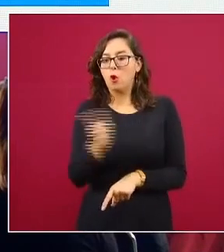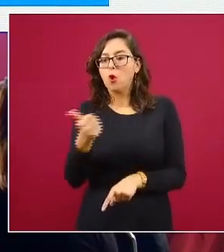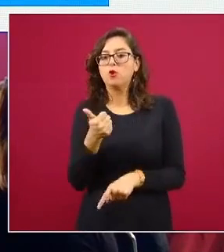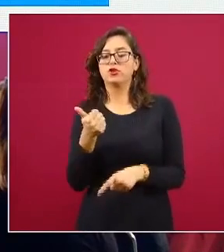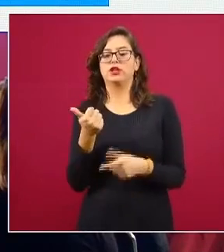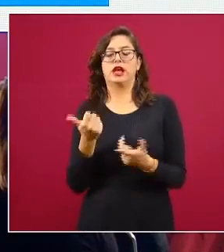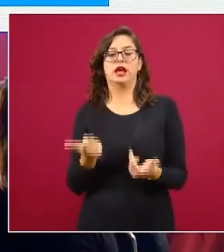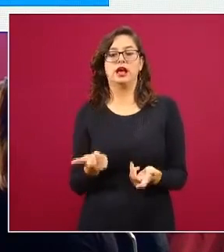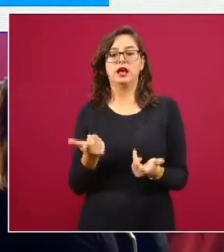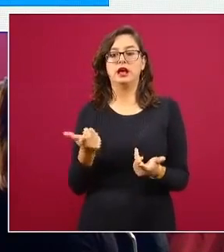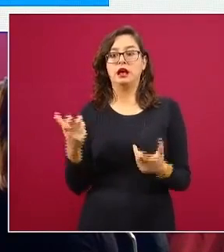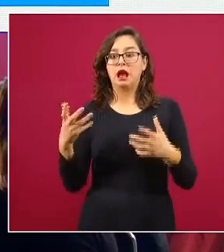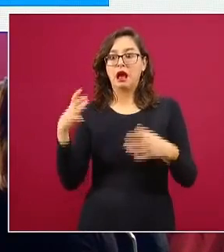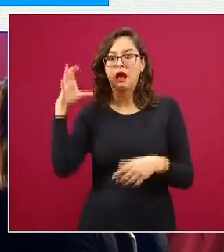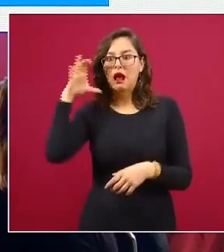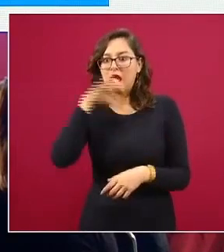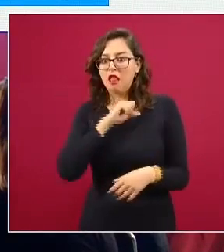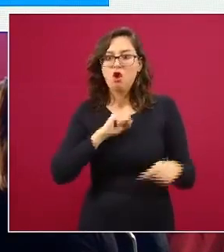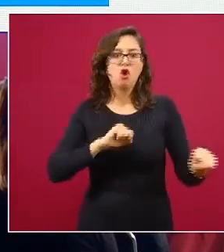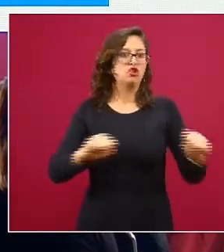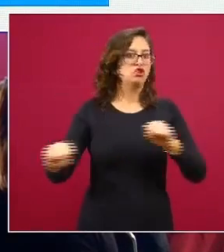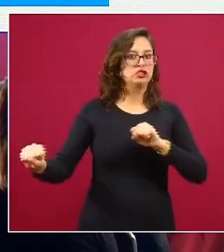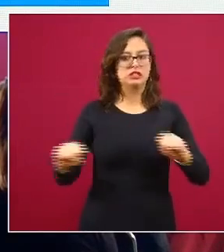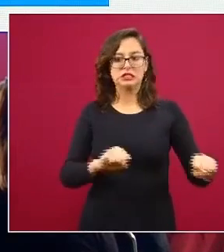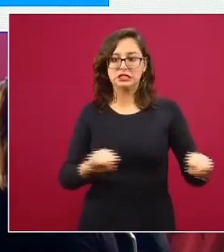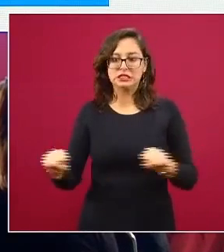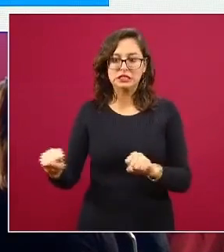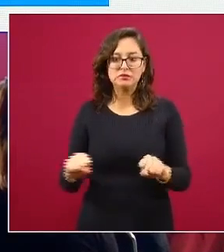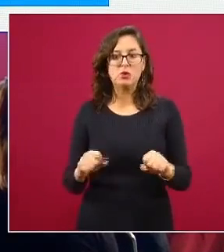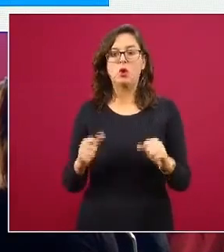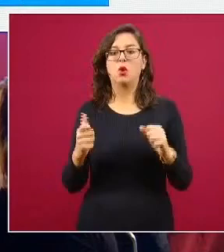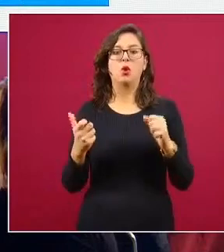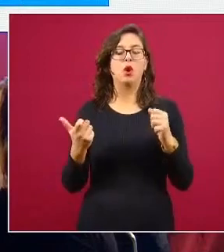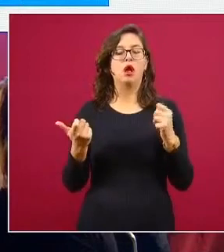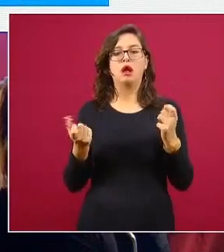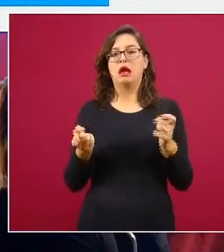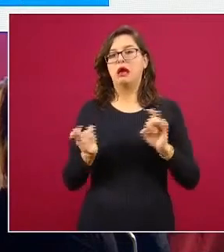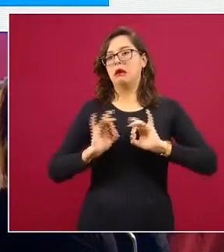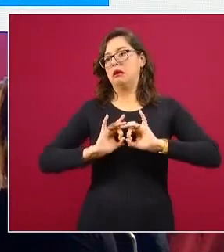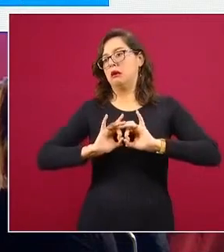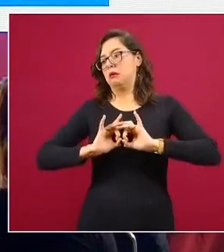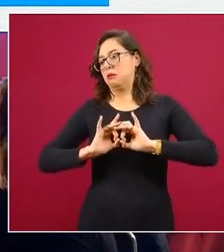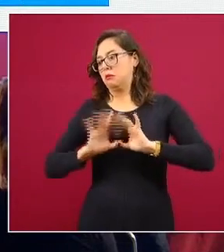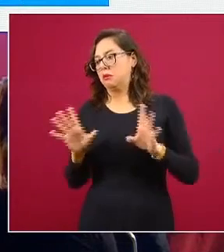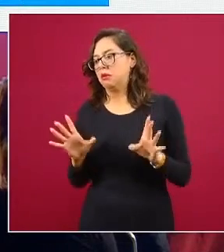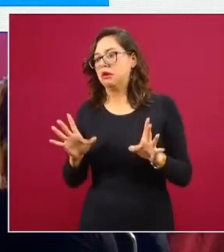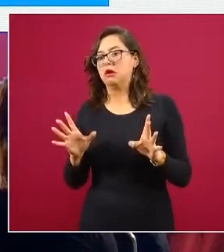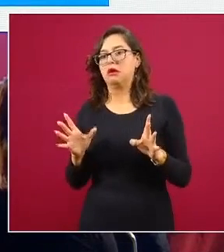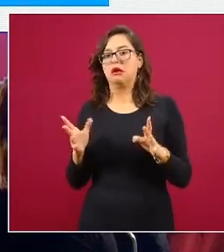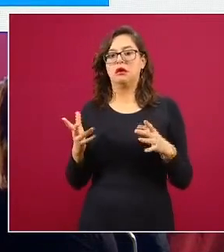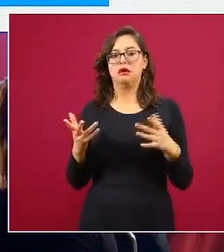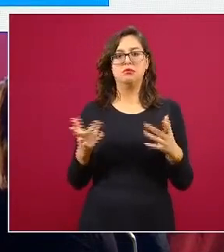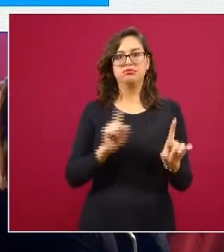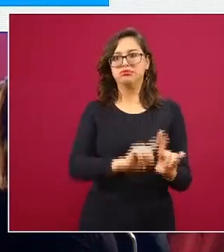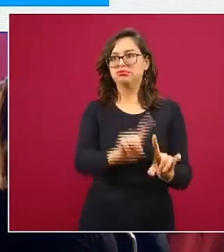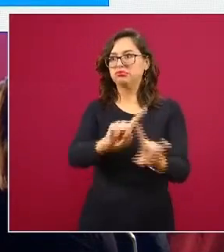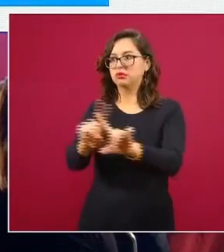como olas de calor sismos algunos eventos asociados con conflictos